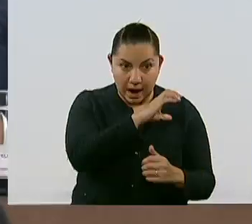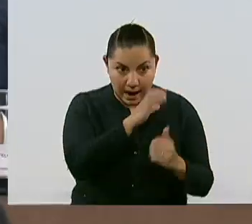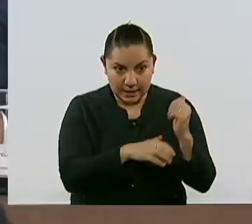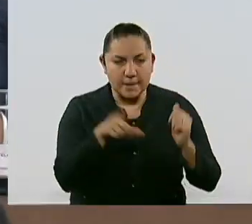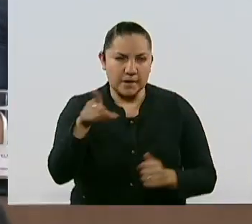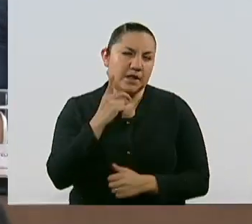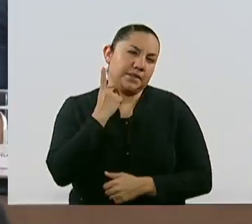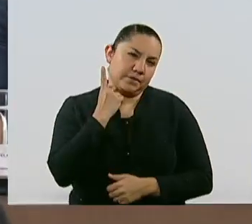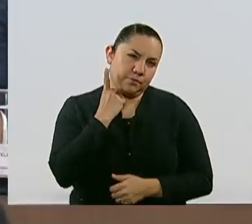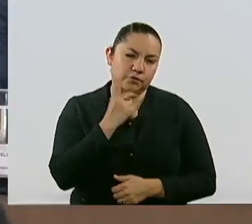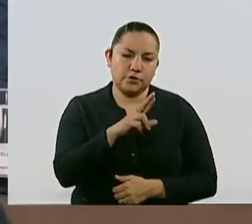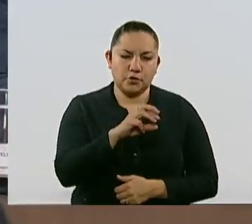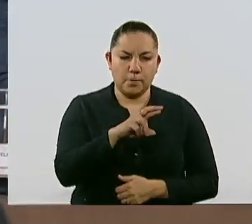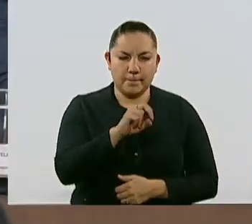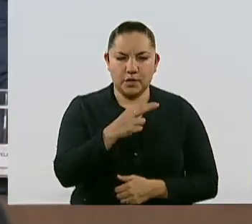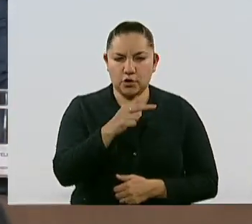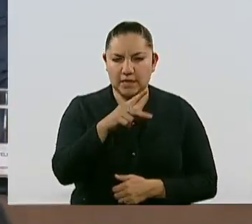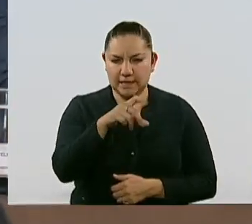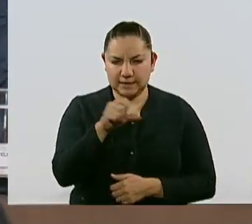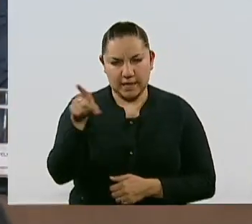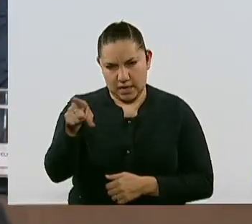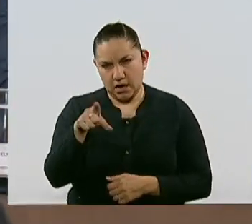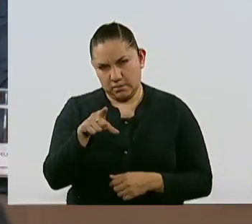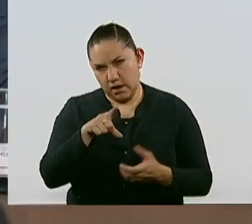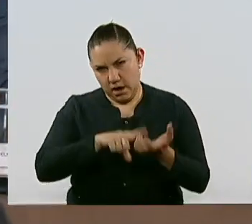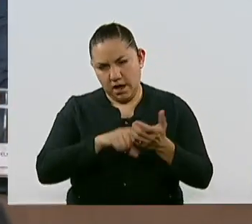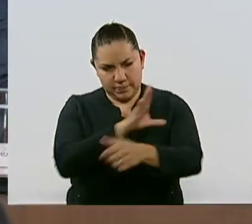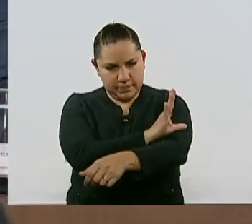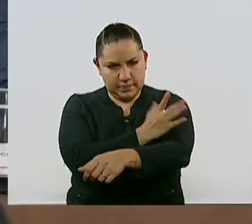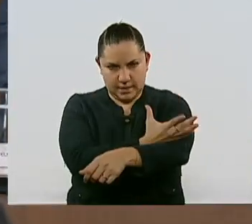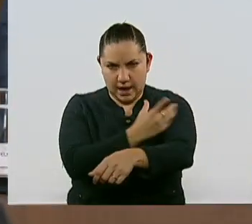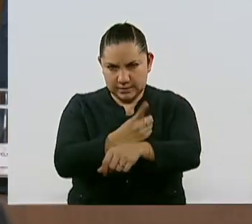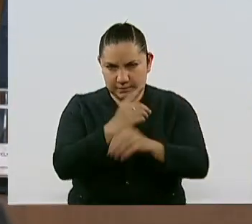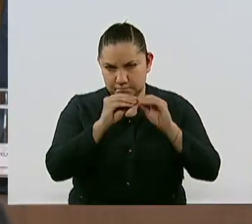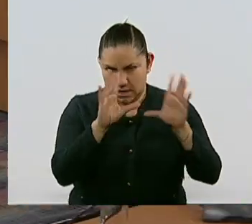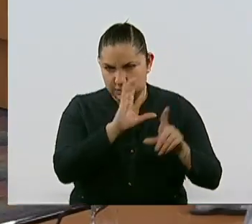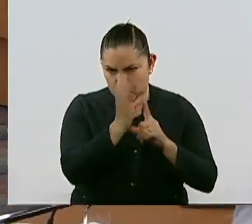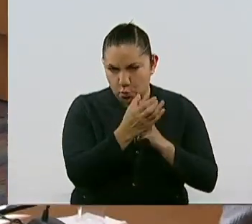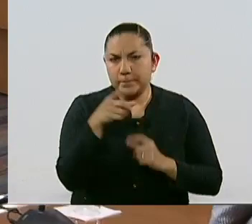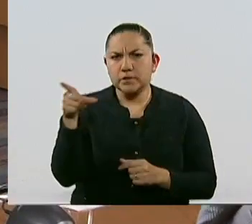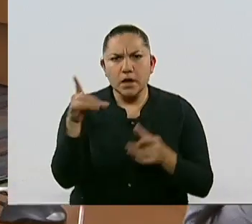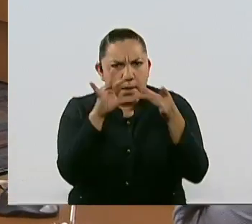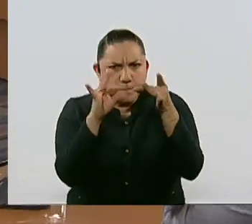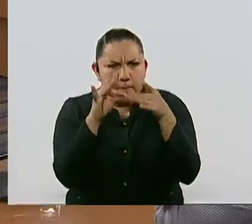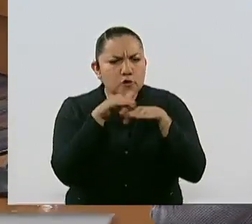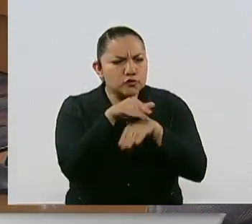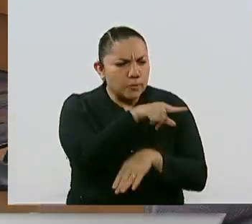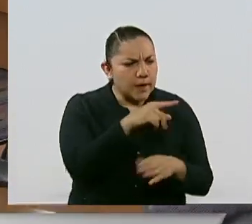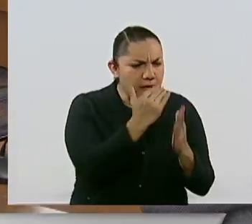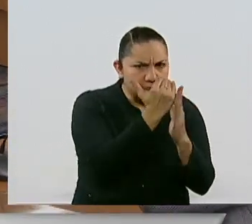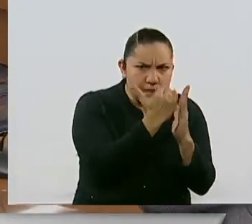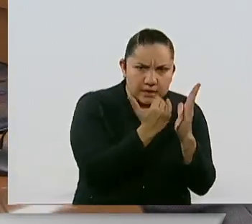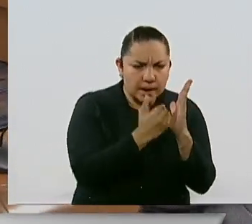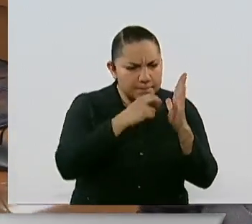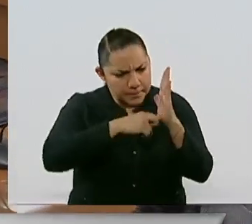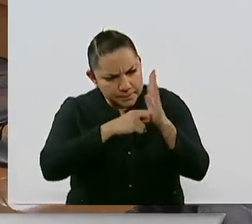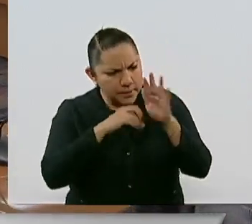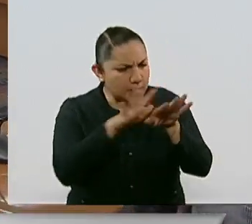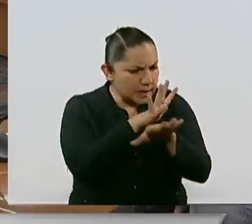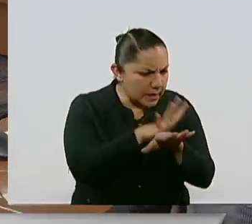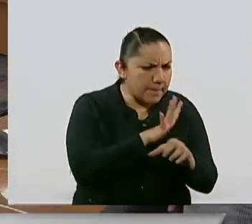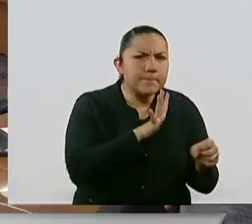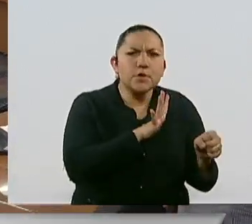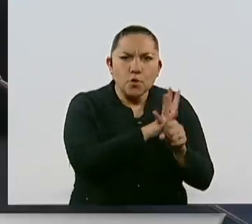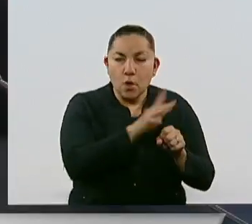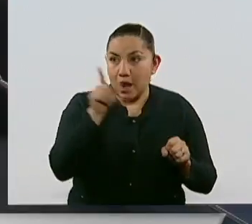presidente de la Comisión de Transparencia, explicó algunos de los cambios que las comisiones hicieron al dictamen, originado de una iniciativa enviada